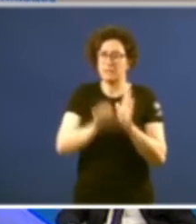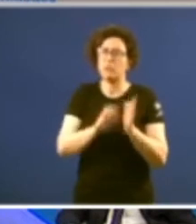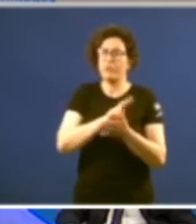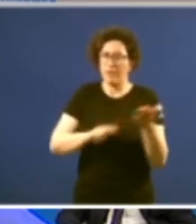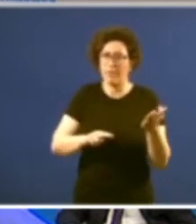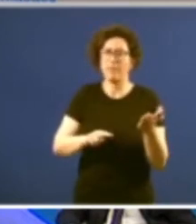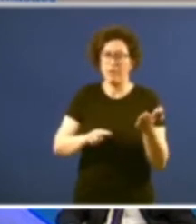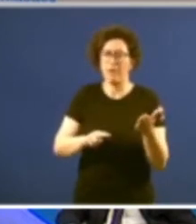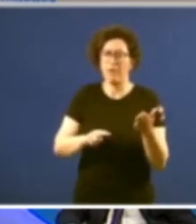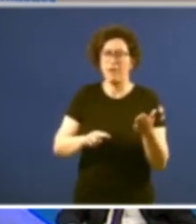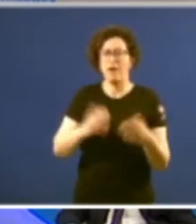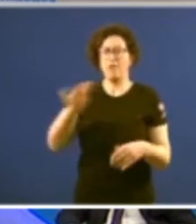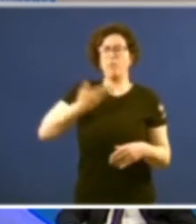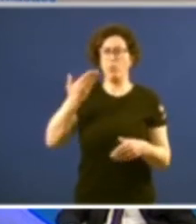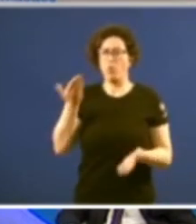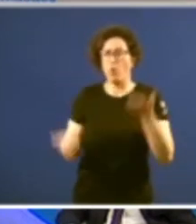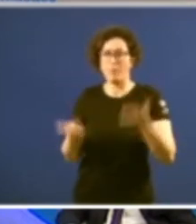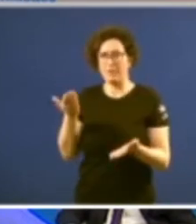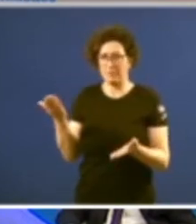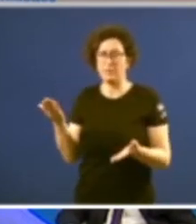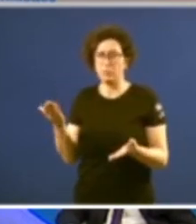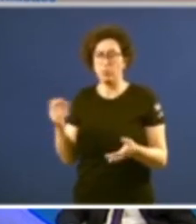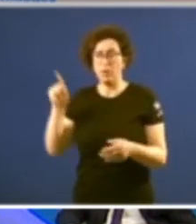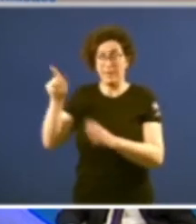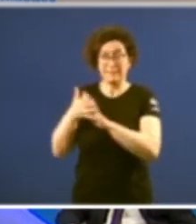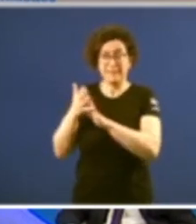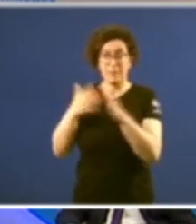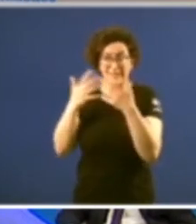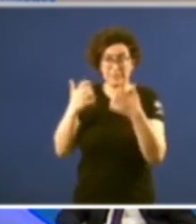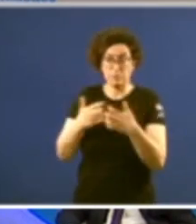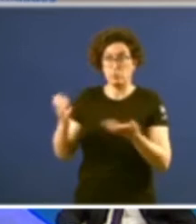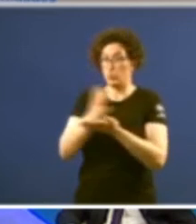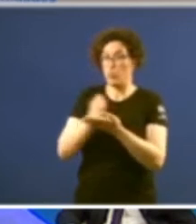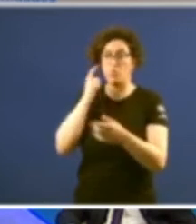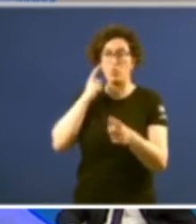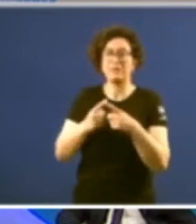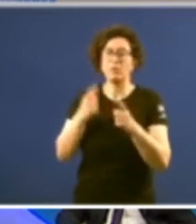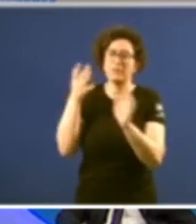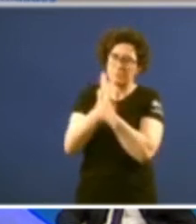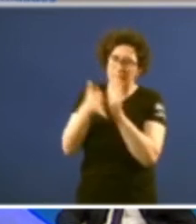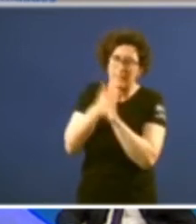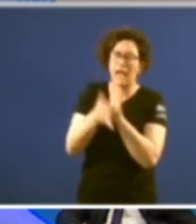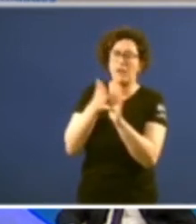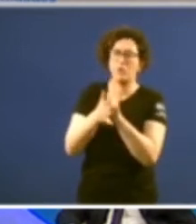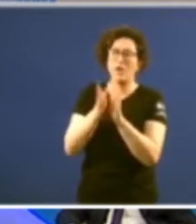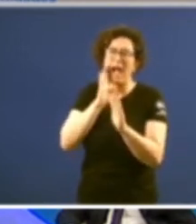agravio comparativo e dedica toda esa peza a ir explicando aquelas cousas que son inaceptables